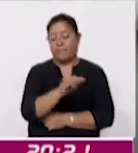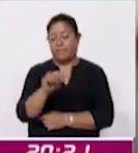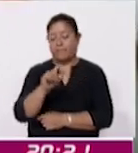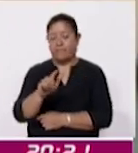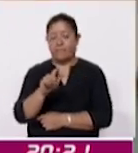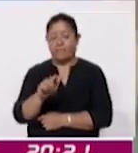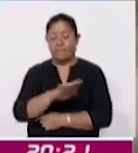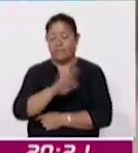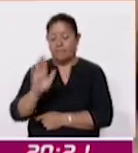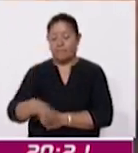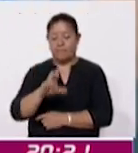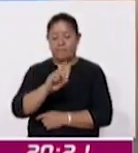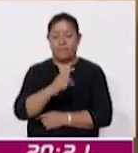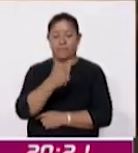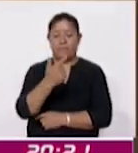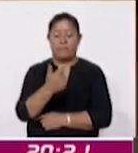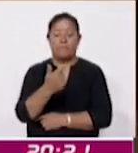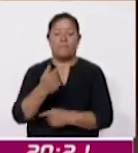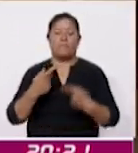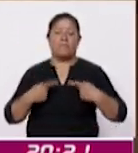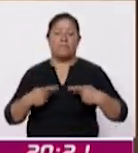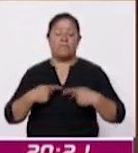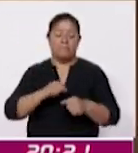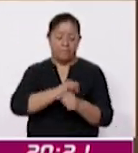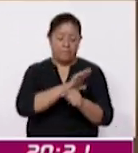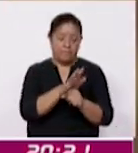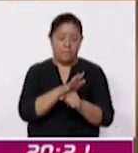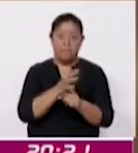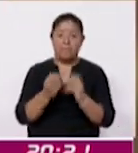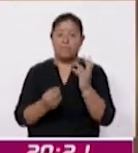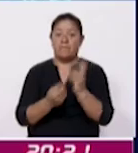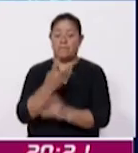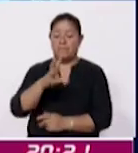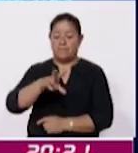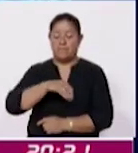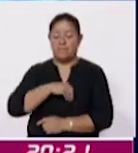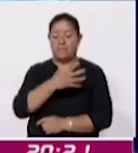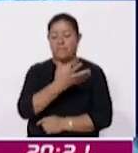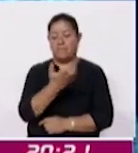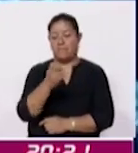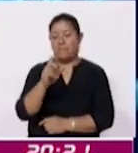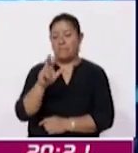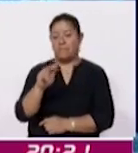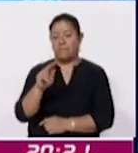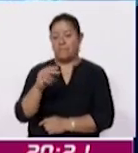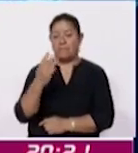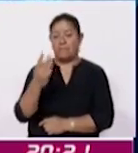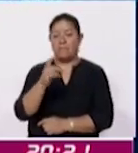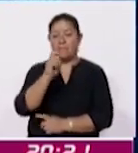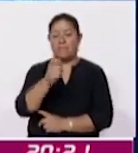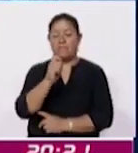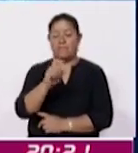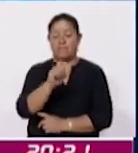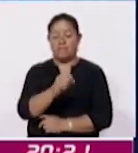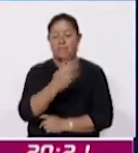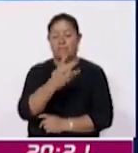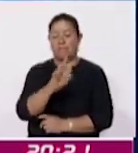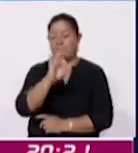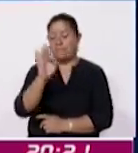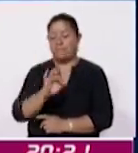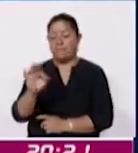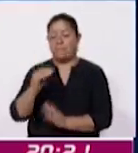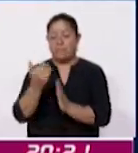35 personas por COVID-19, mientras que los nuevos contagios ascendieron a 583, lo que representa el 24%